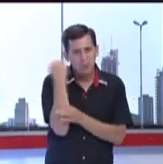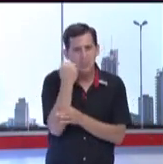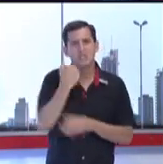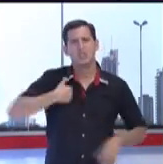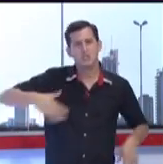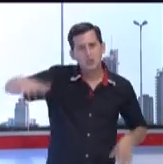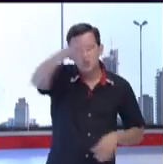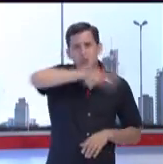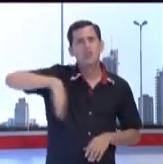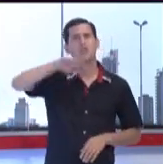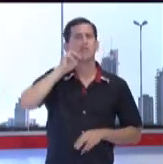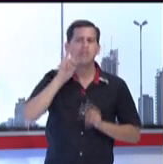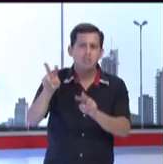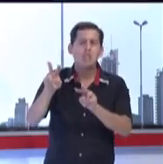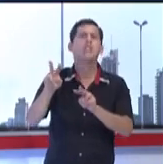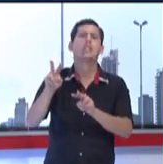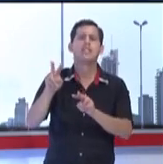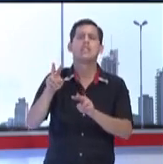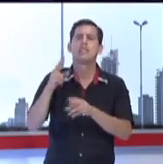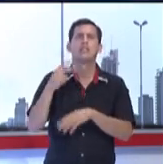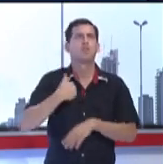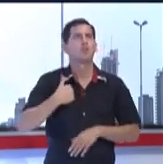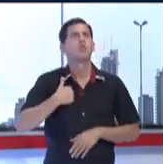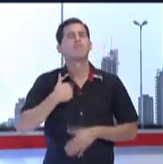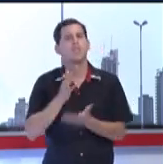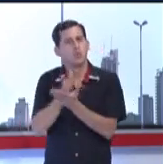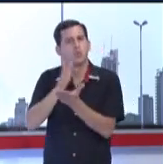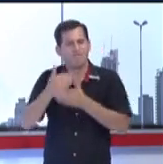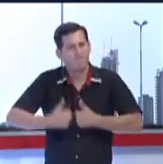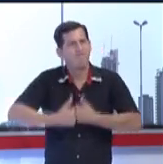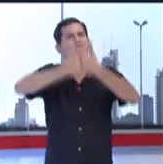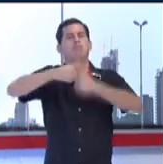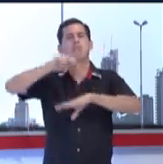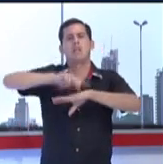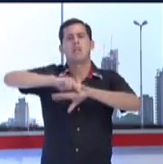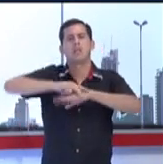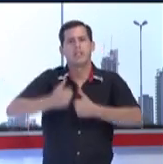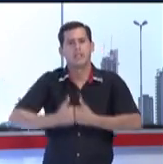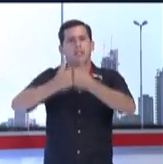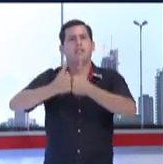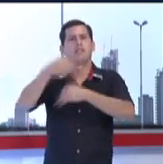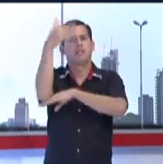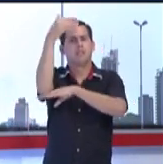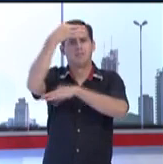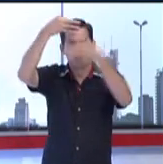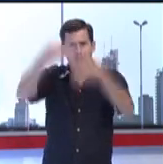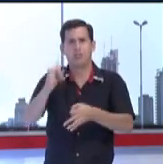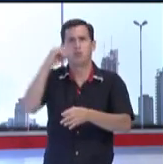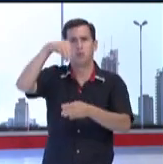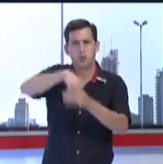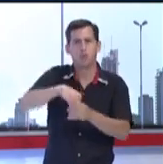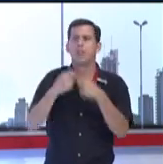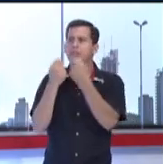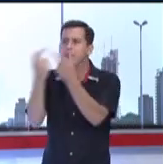todos un lugar, un país mejor, un país verdaderamente inclusivo. Y